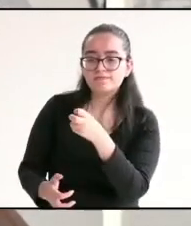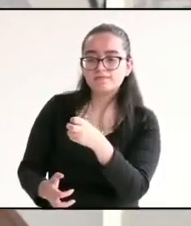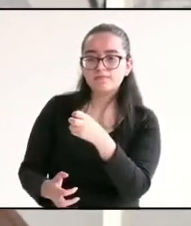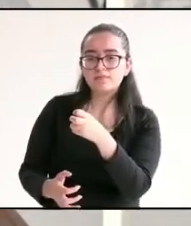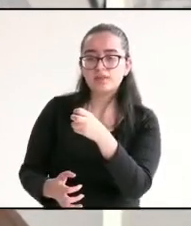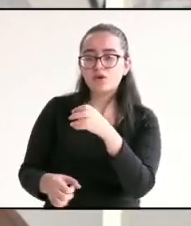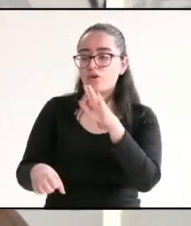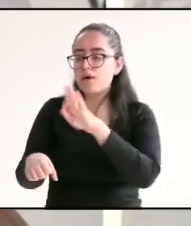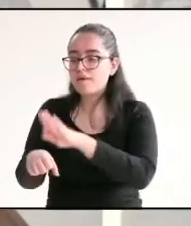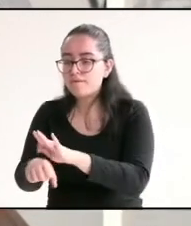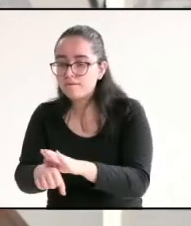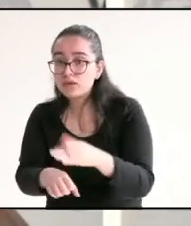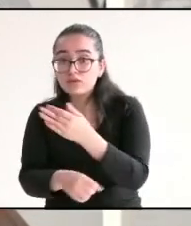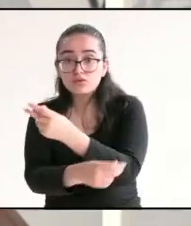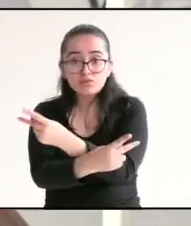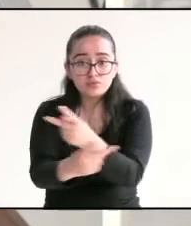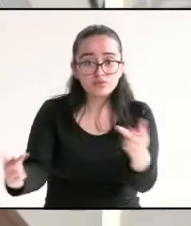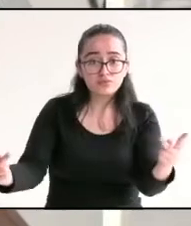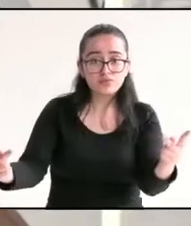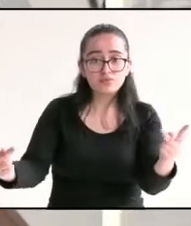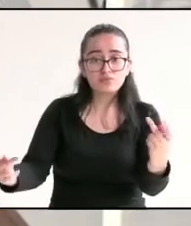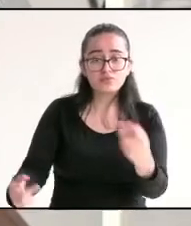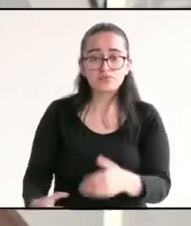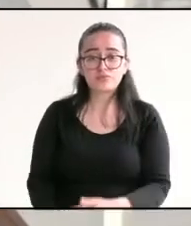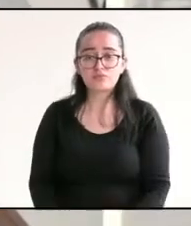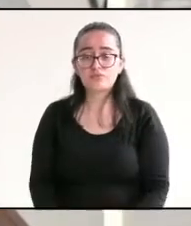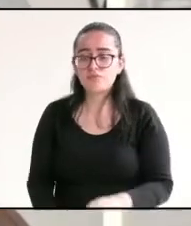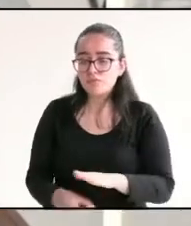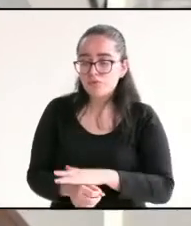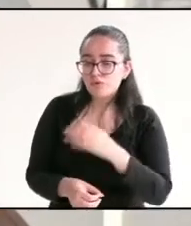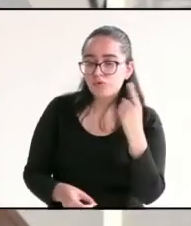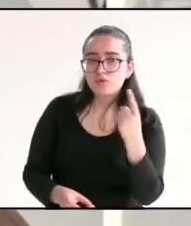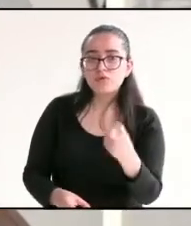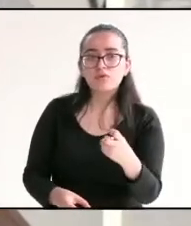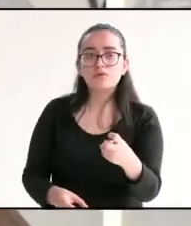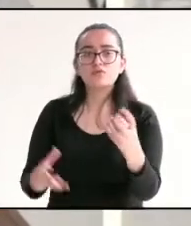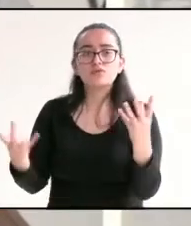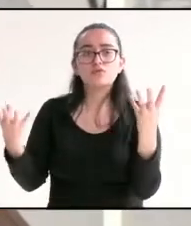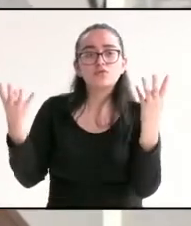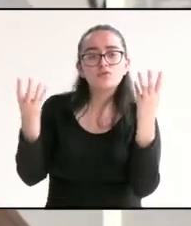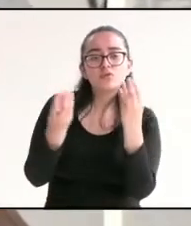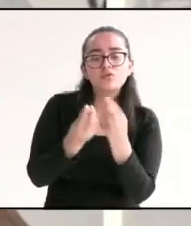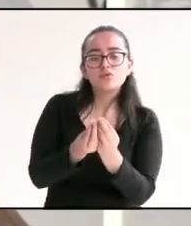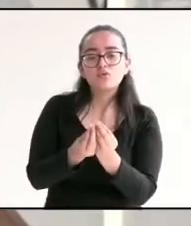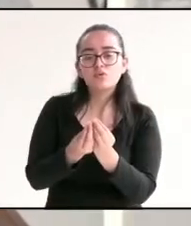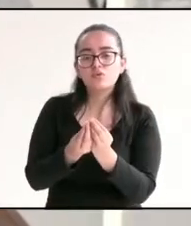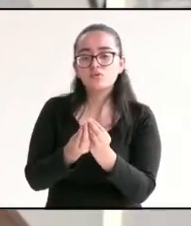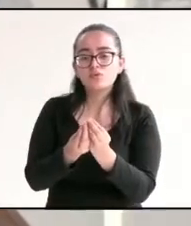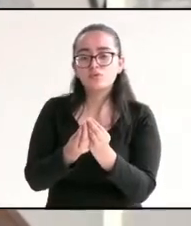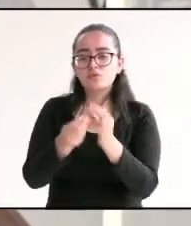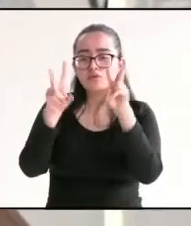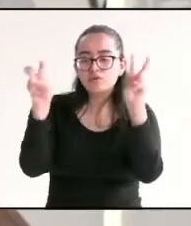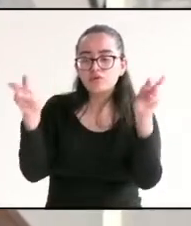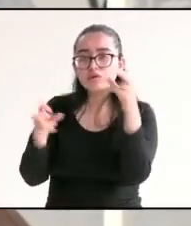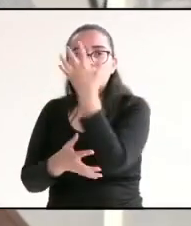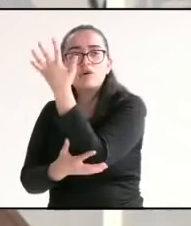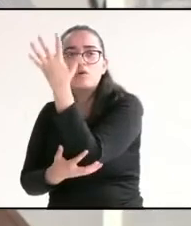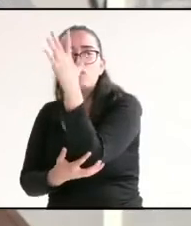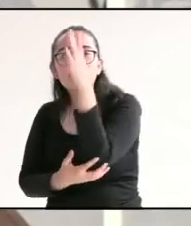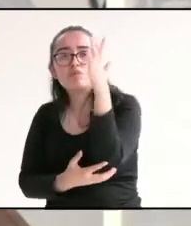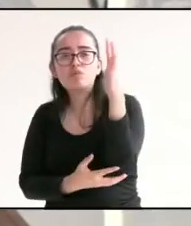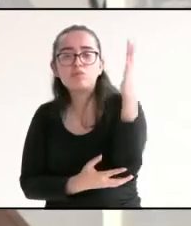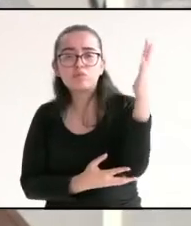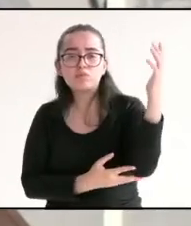ciudadanía actopeña. Por eso, juntos, lograremos sacar adelante en el tema de medio ambiente a